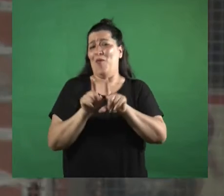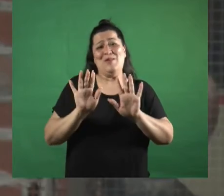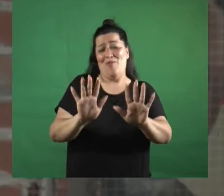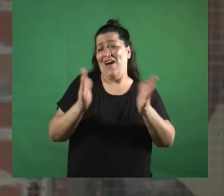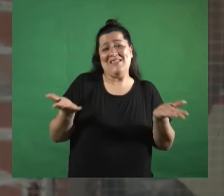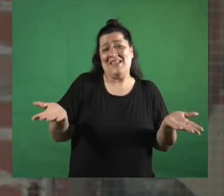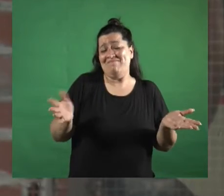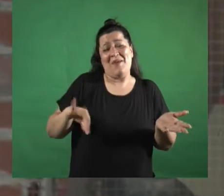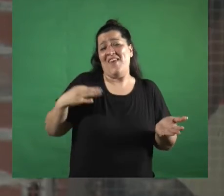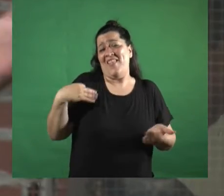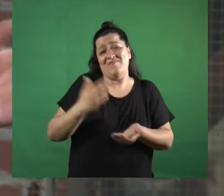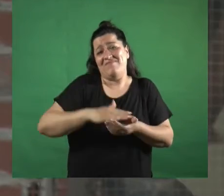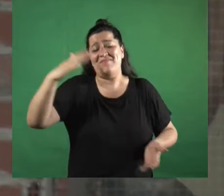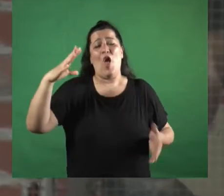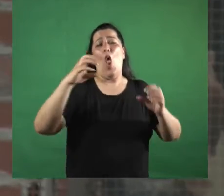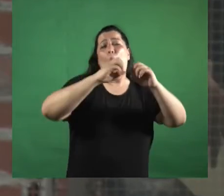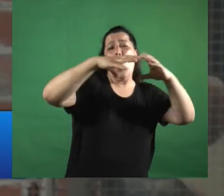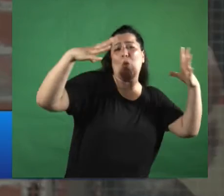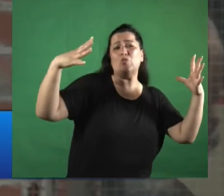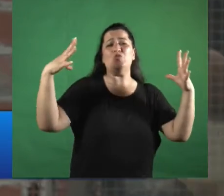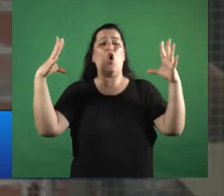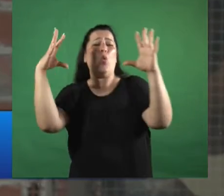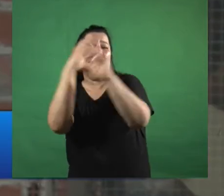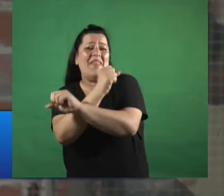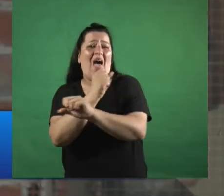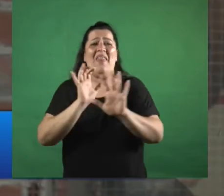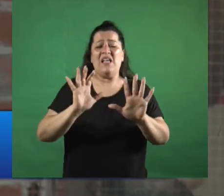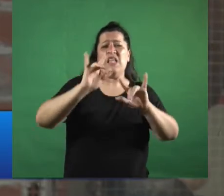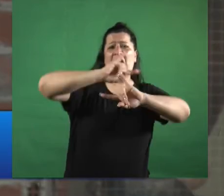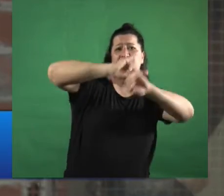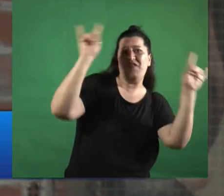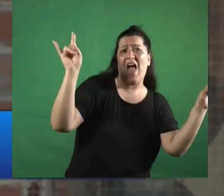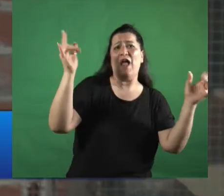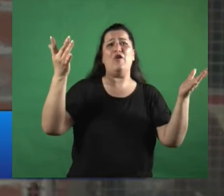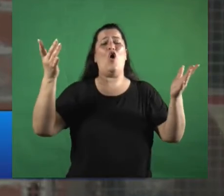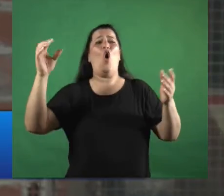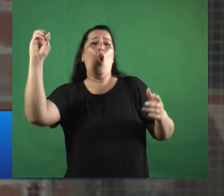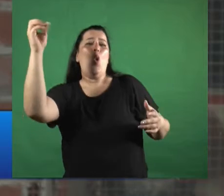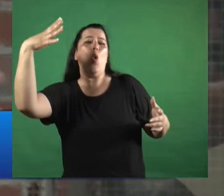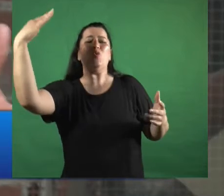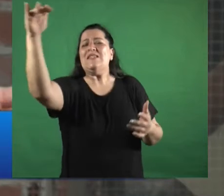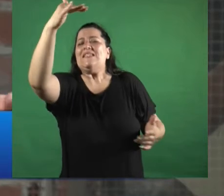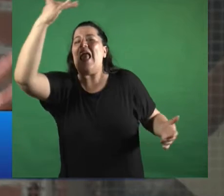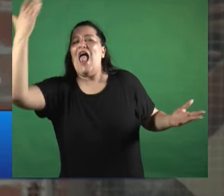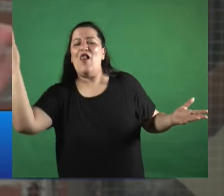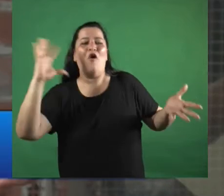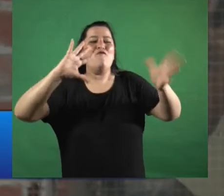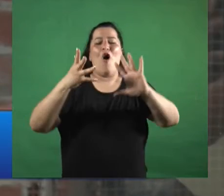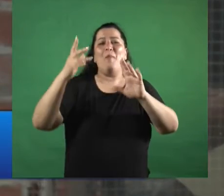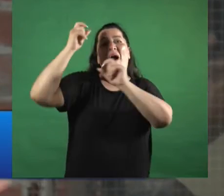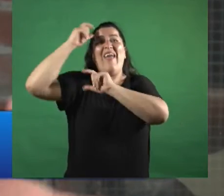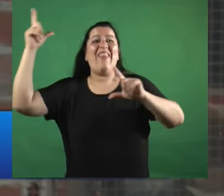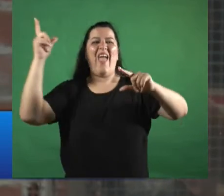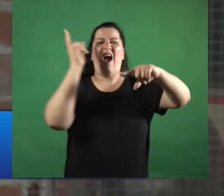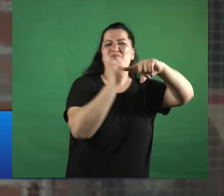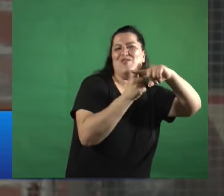quiere no la idea de la luz la oscuridad la oscuridad es el infierno la luz es el cielo etcétera o sea esta idea de lo positivo